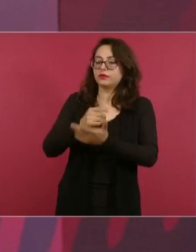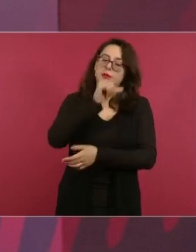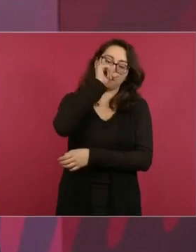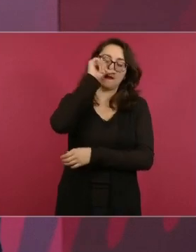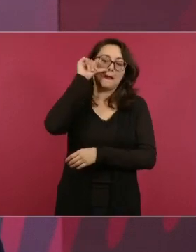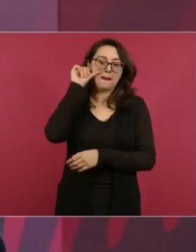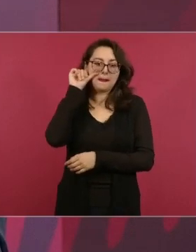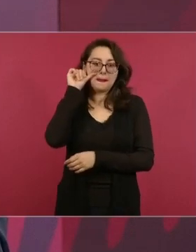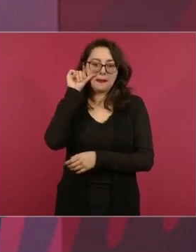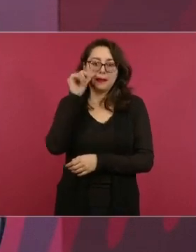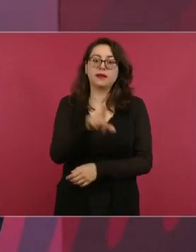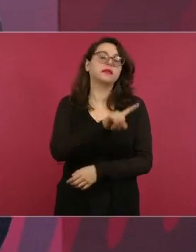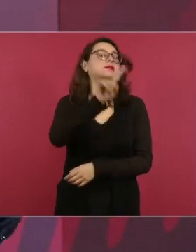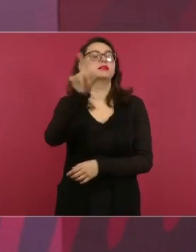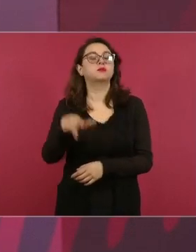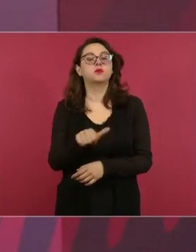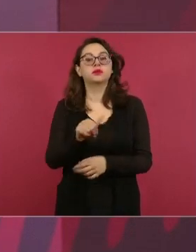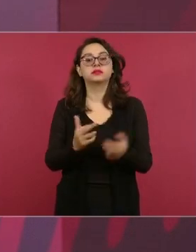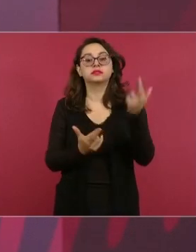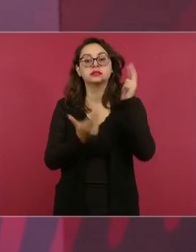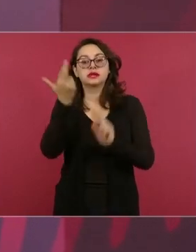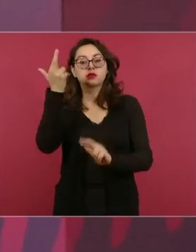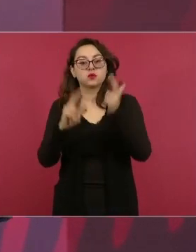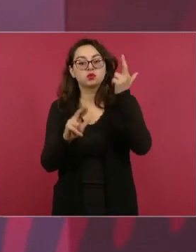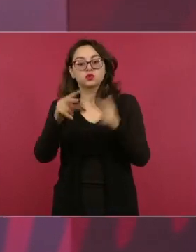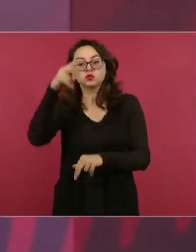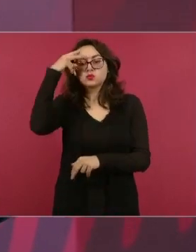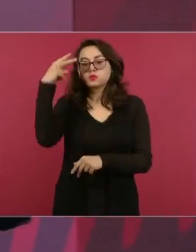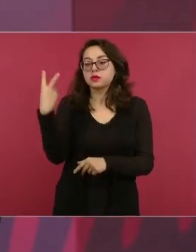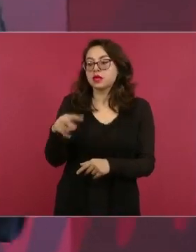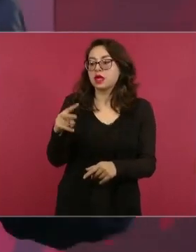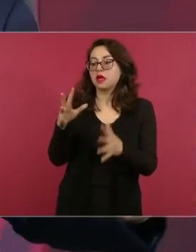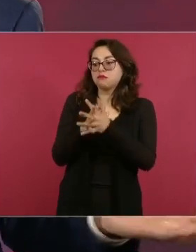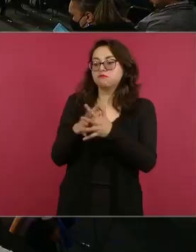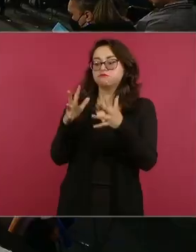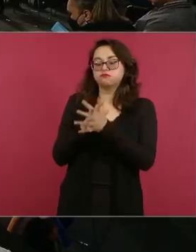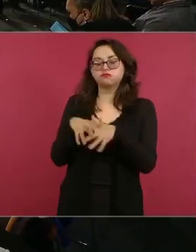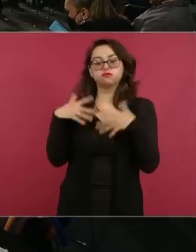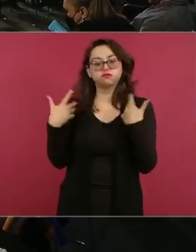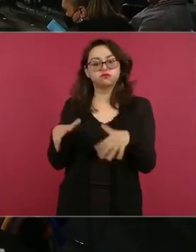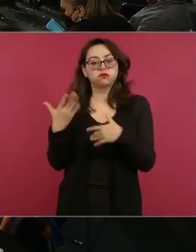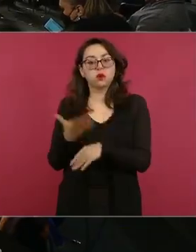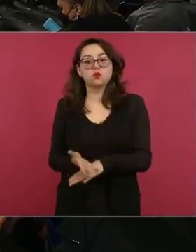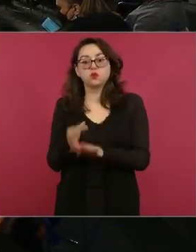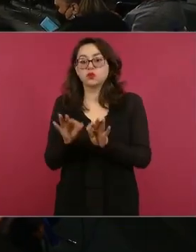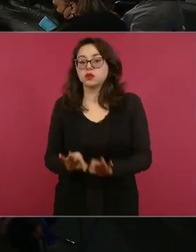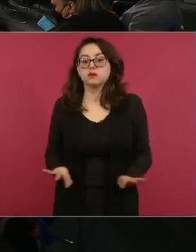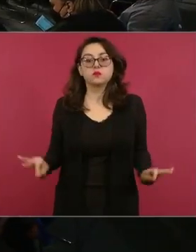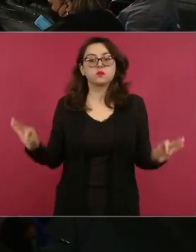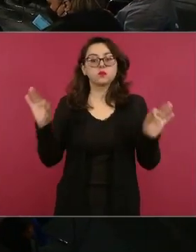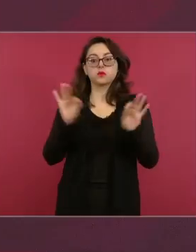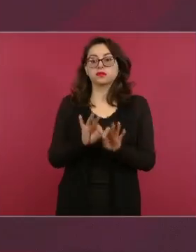revolución mexicana. no hay una revolución social más importante en el mundo, es la primera